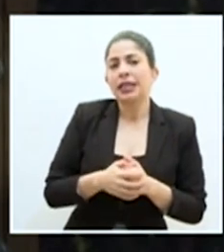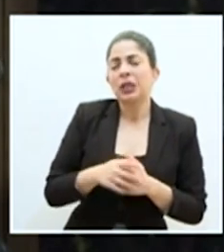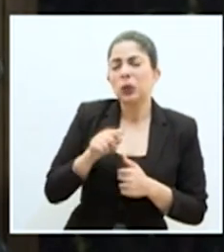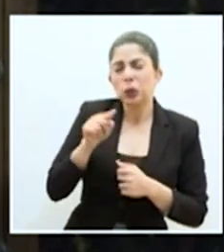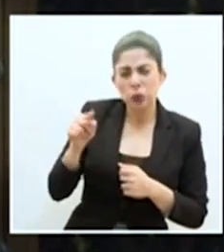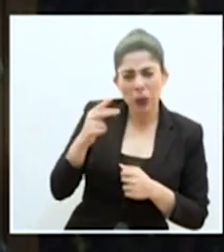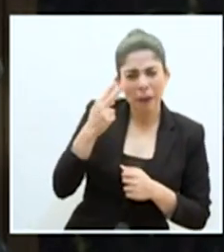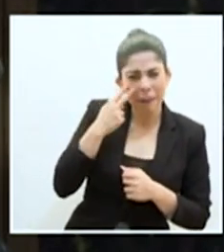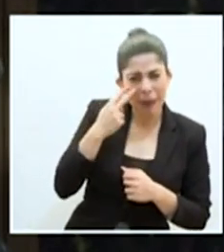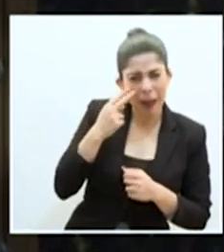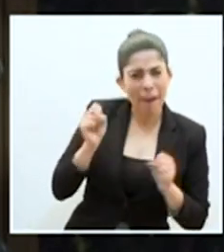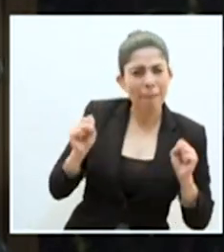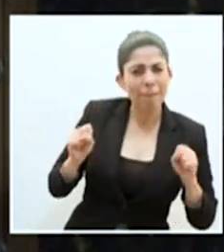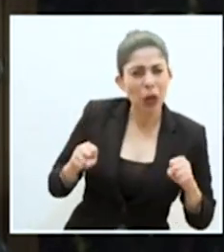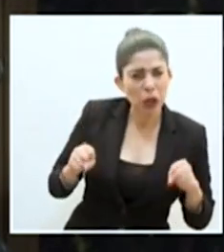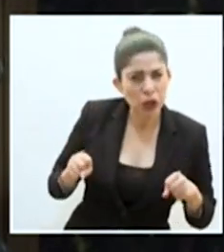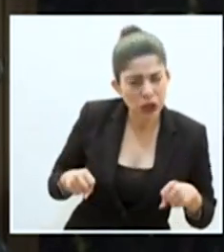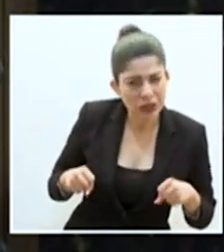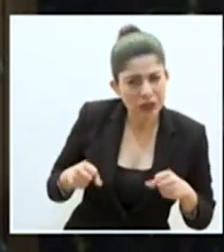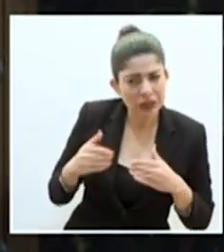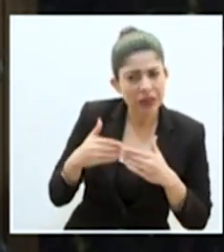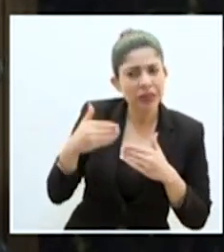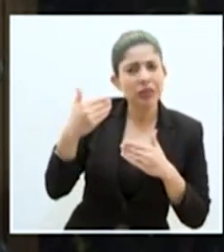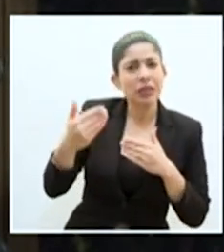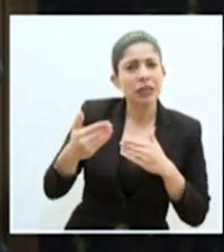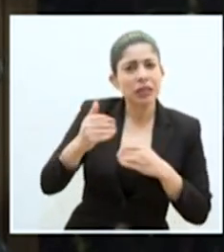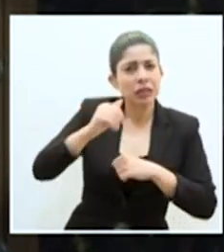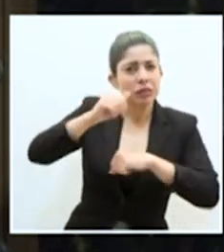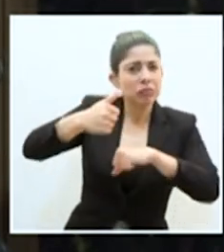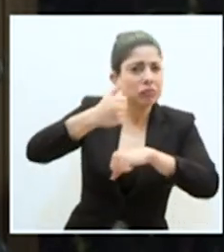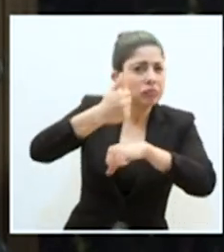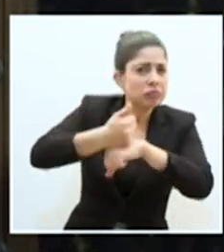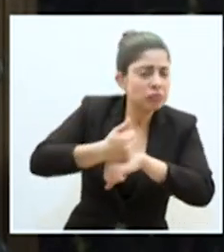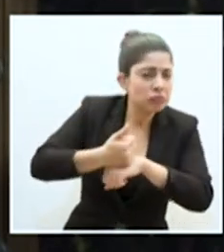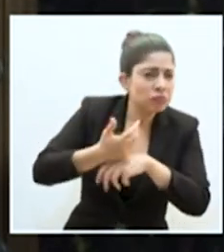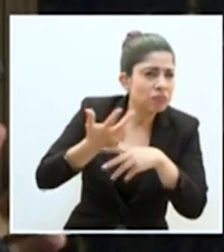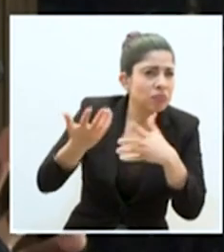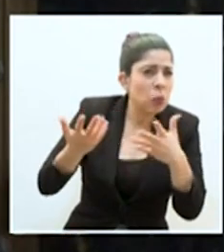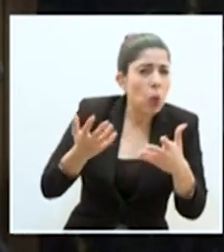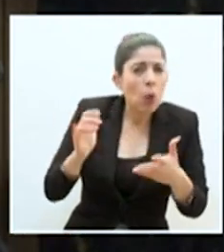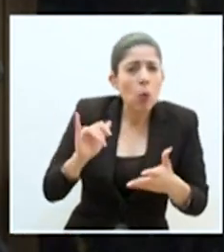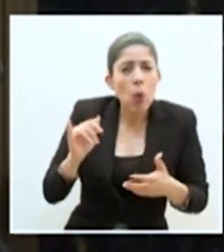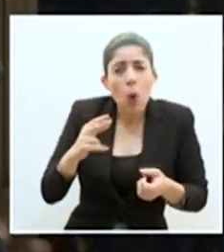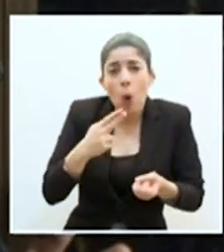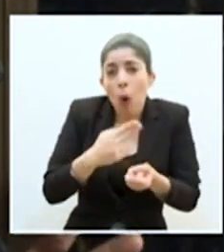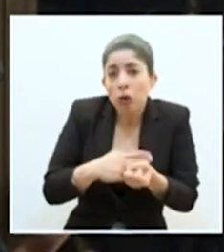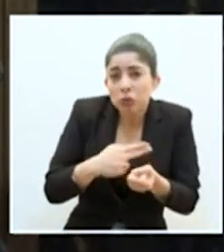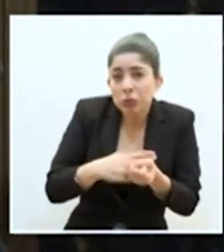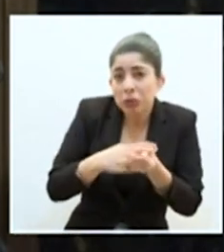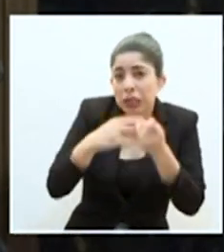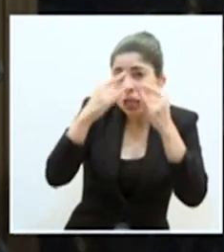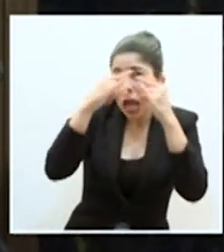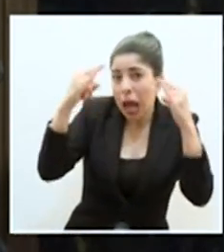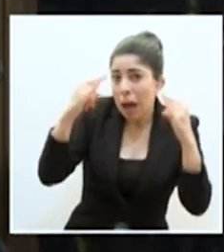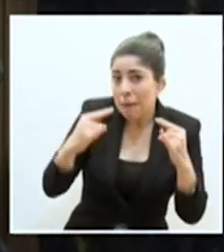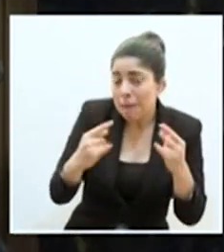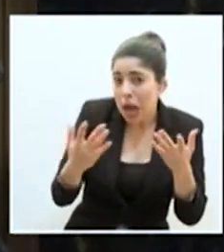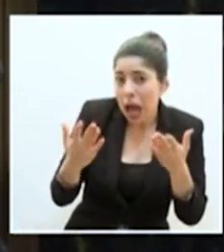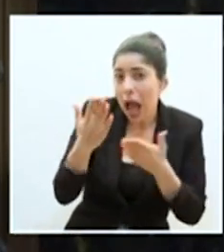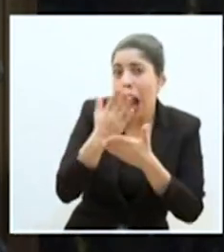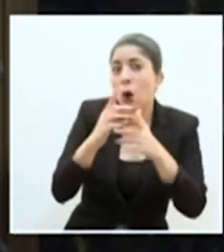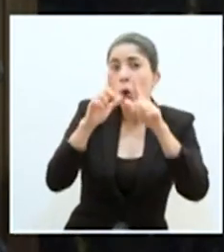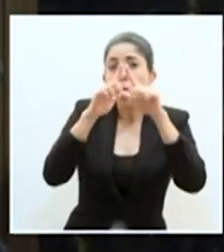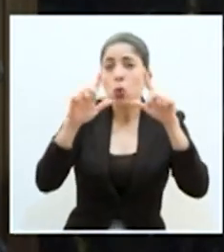ven factible la eventualidad de establecer un hospital de campaña en algún punto